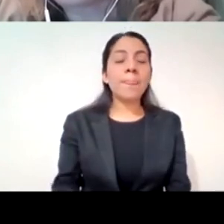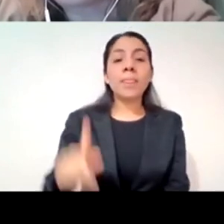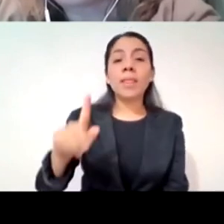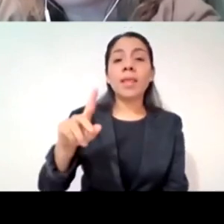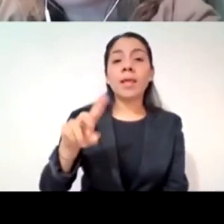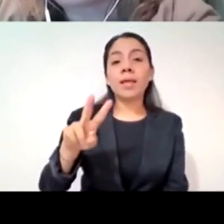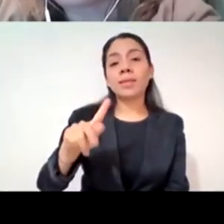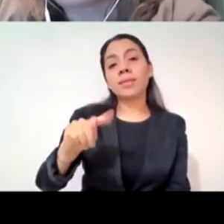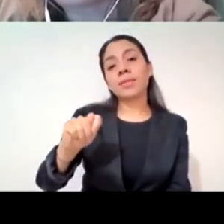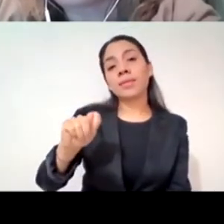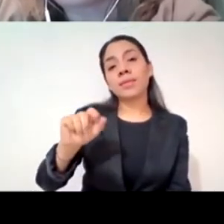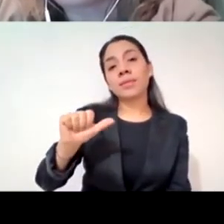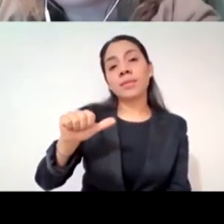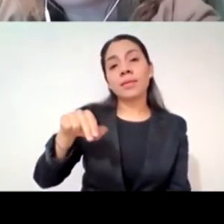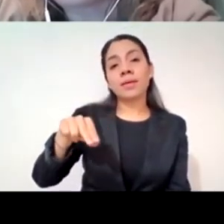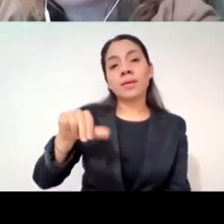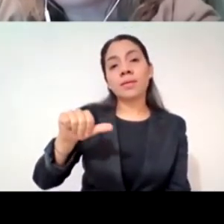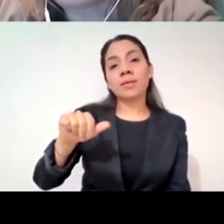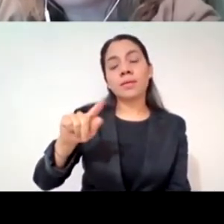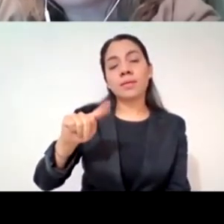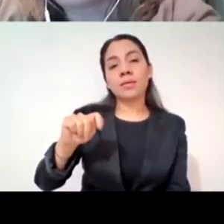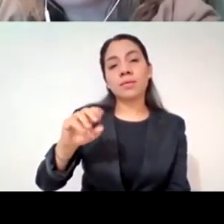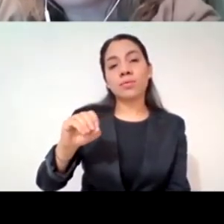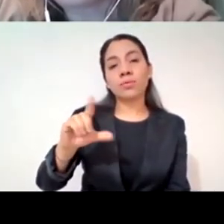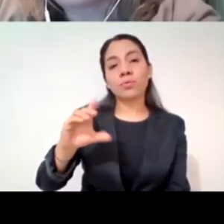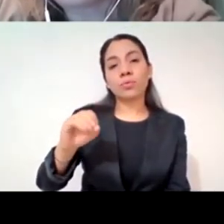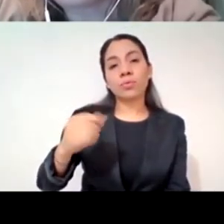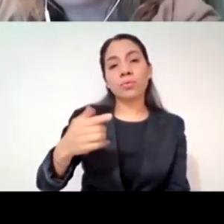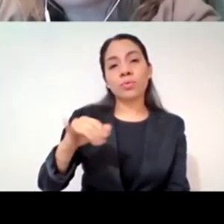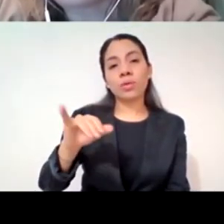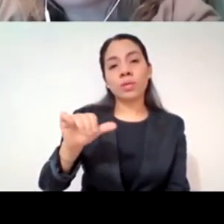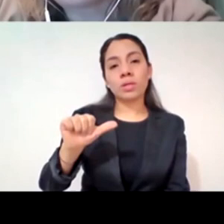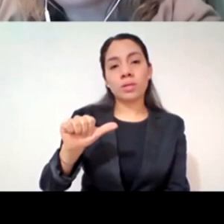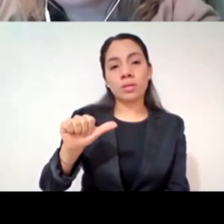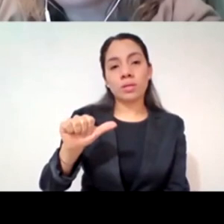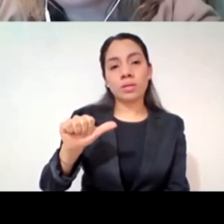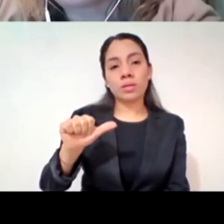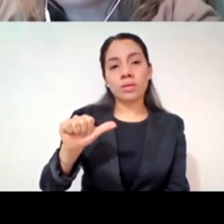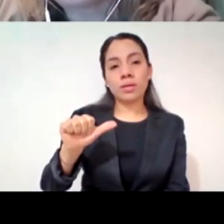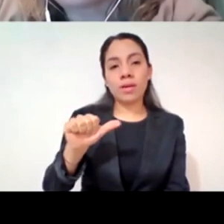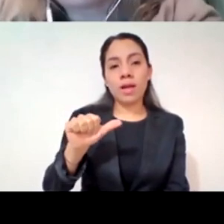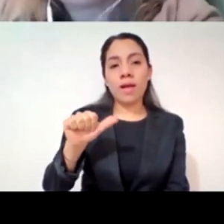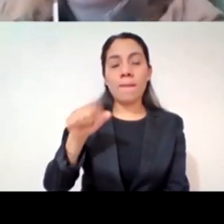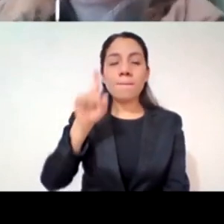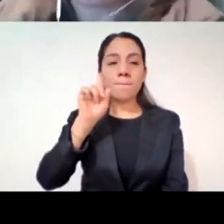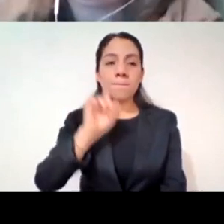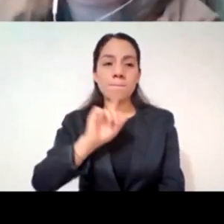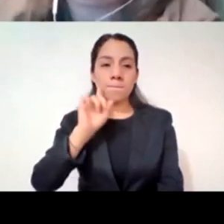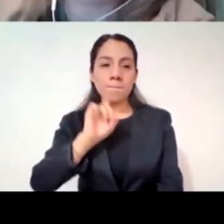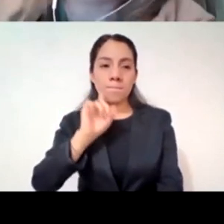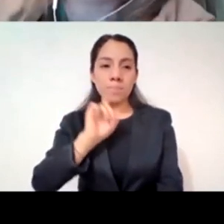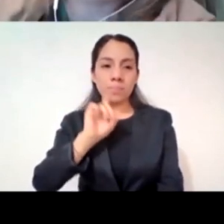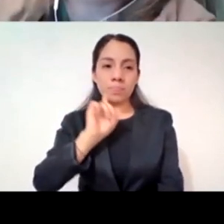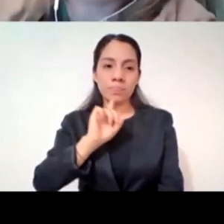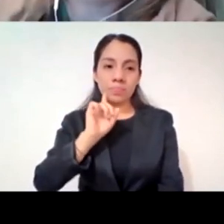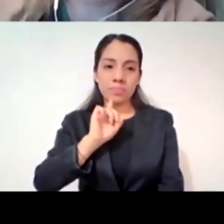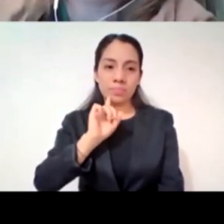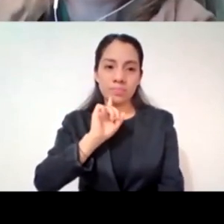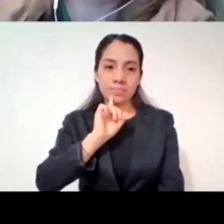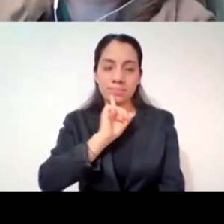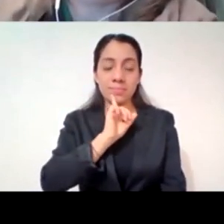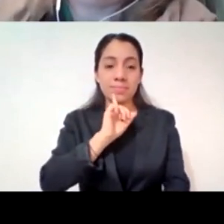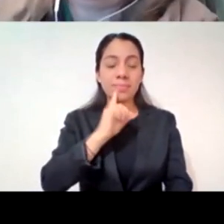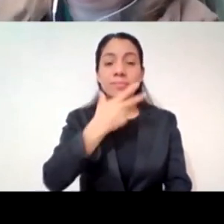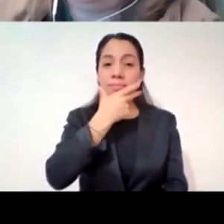pues fue Kubler-Ross ¿no? fue una pionera a nivel internacional a nivel nacional fue el doctor Reyes Ubiría y de ahí pues